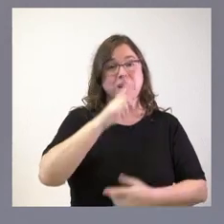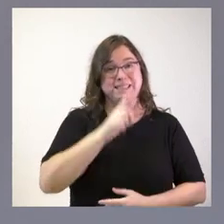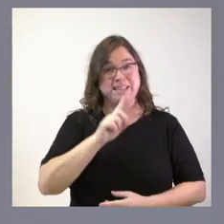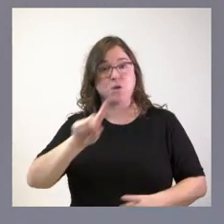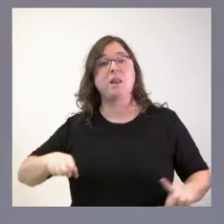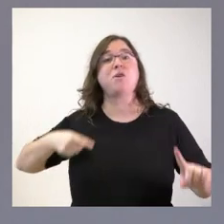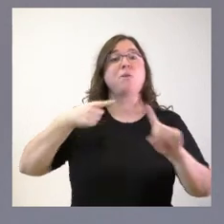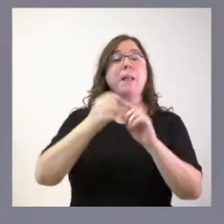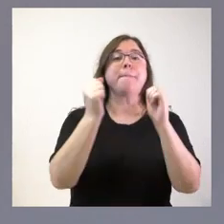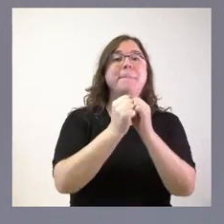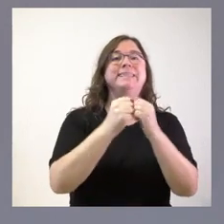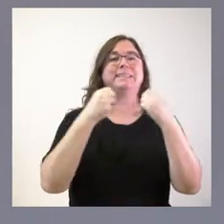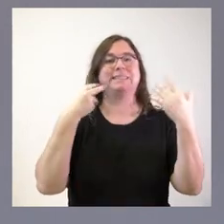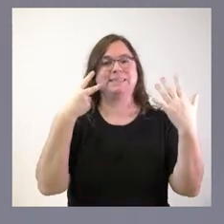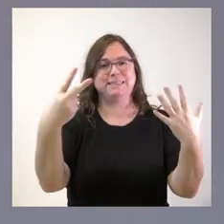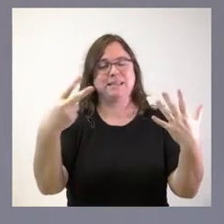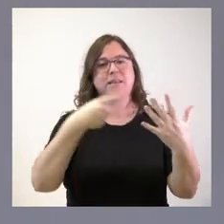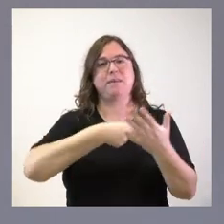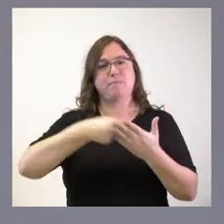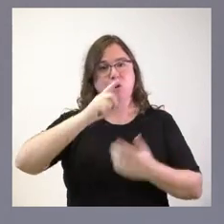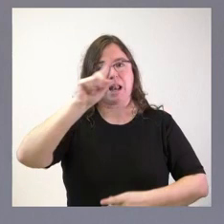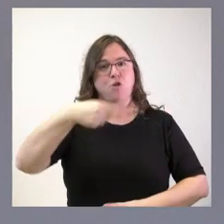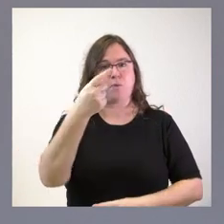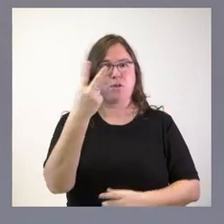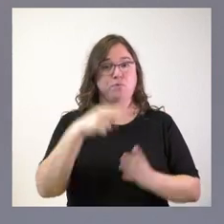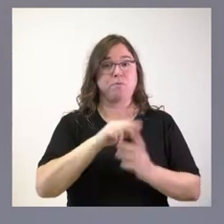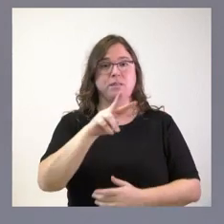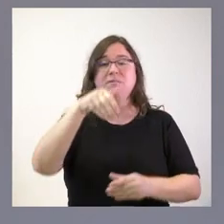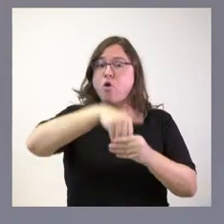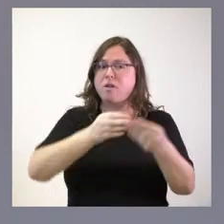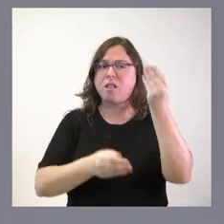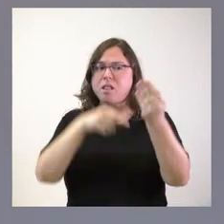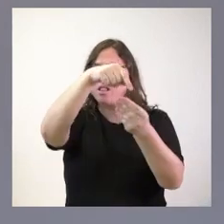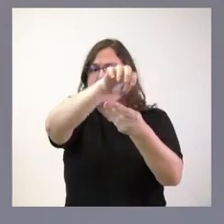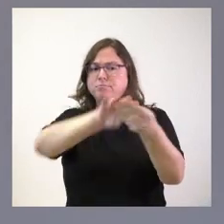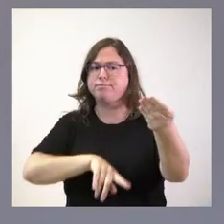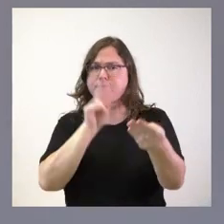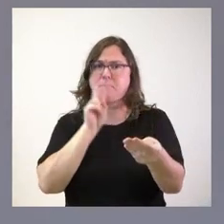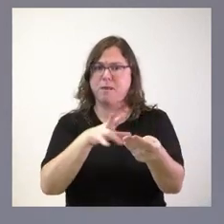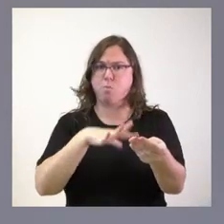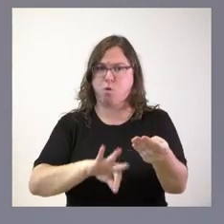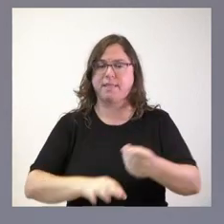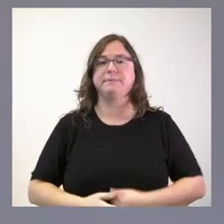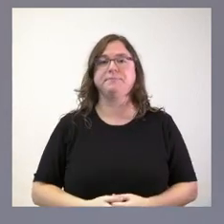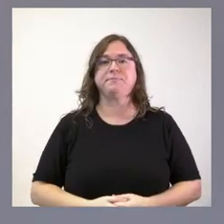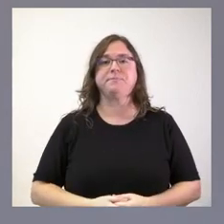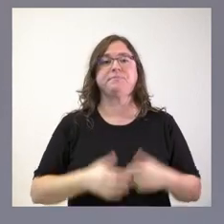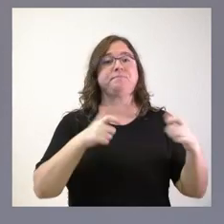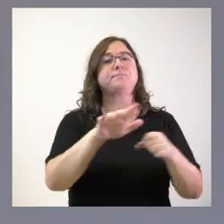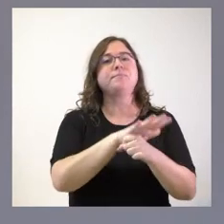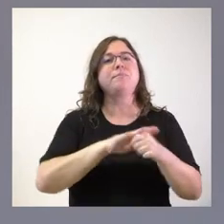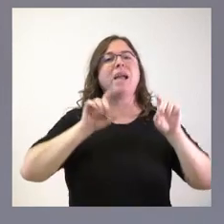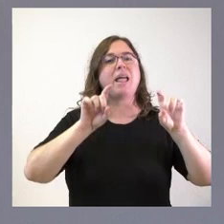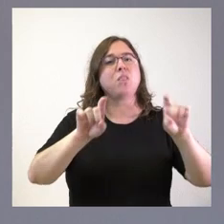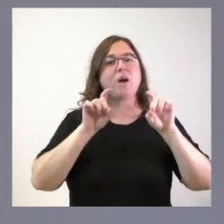2023. El contenido de toda la documentación lo tienen ustedes en el dosier. Y en el ámbito de educación es